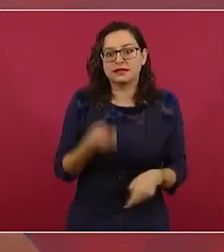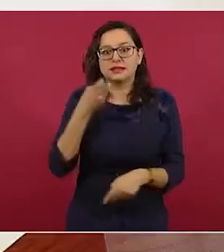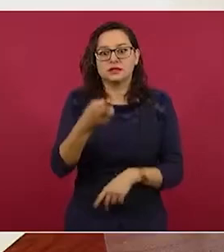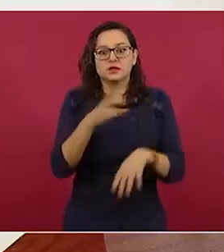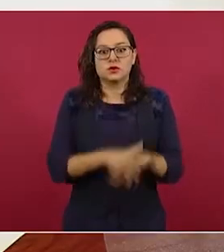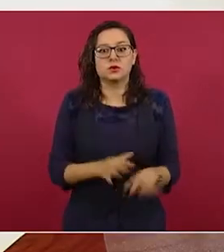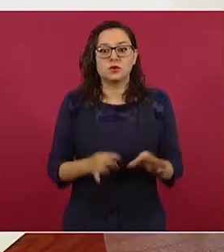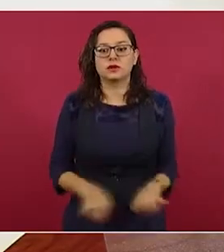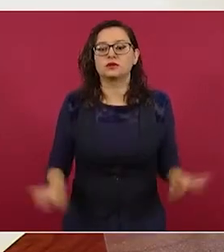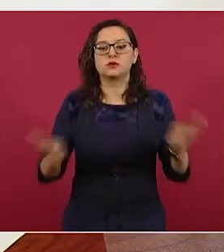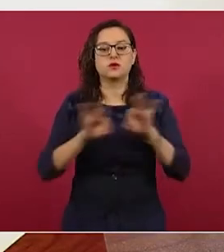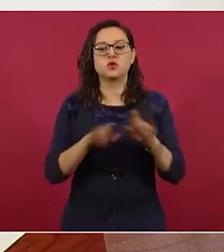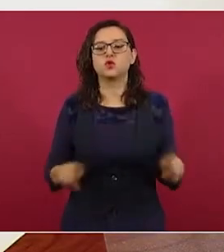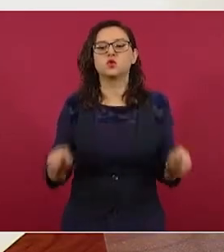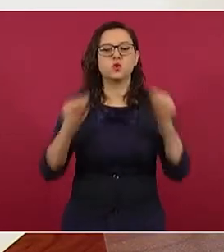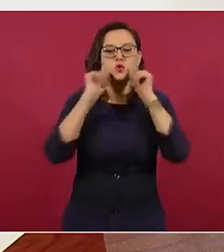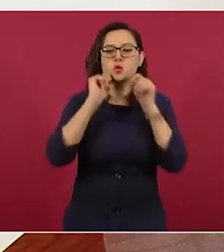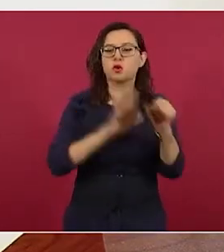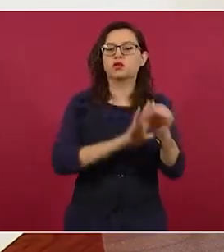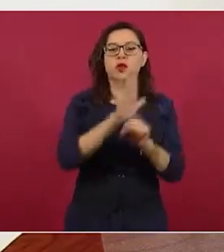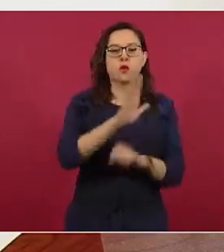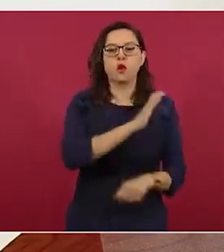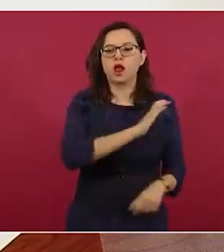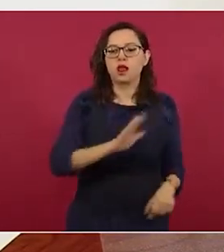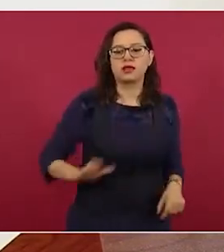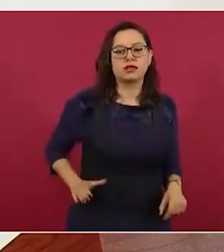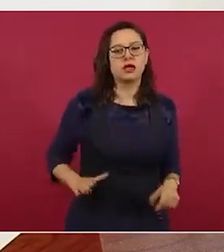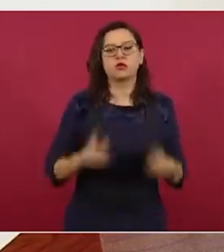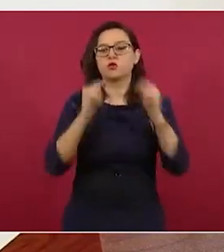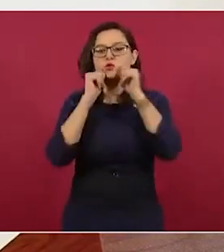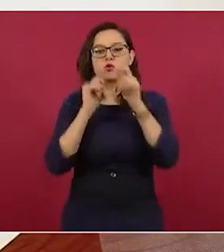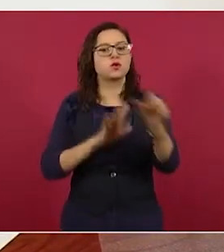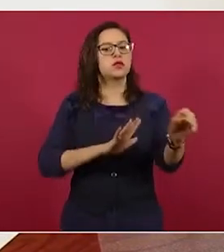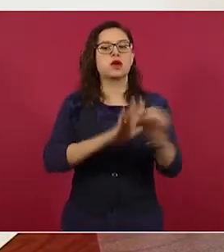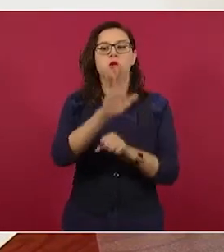más que el candidato y más que el partido, lo que vimos ayer.